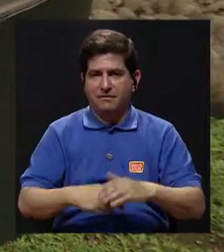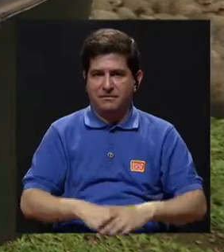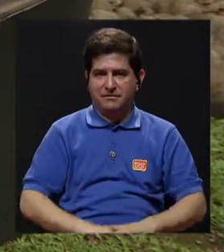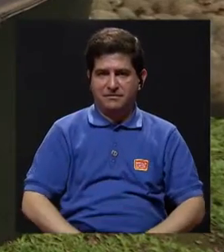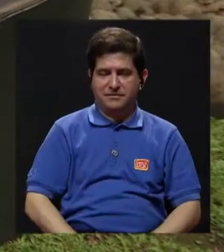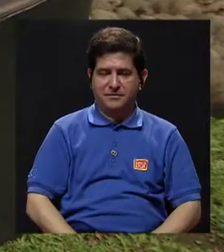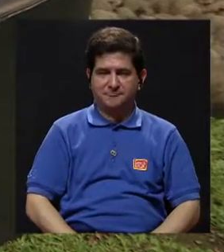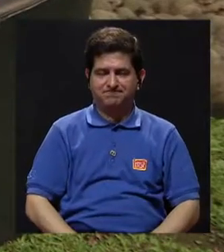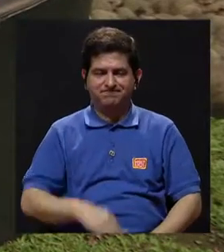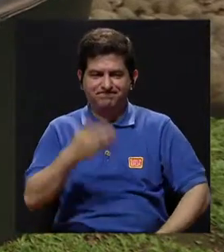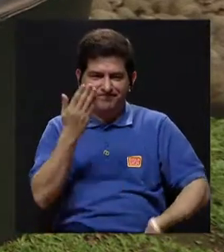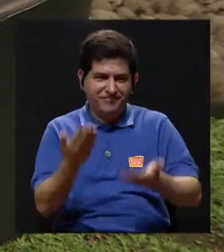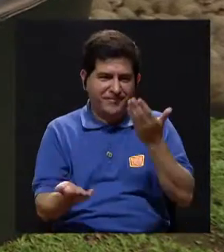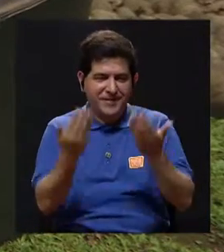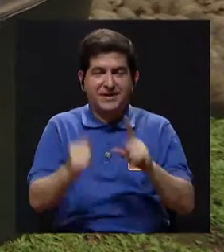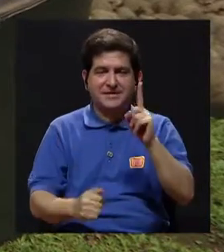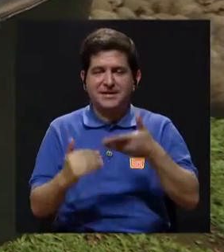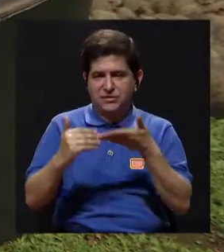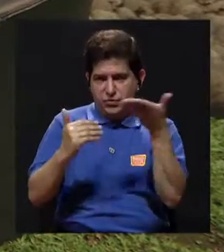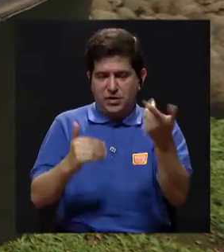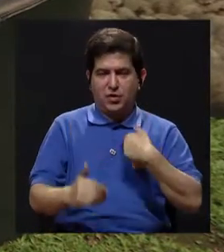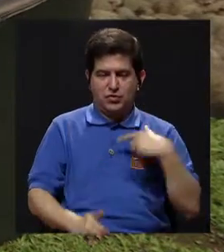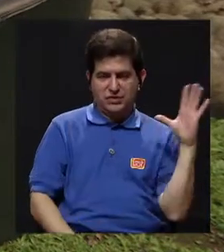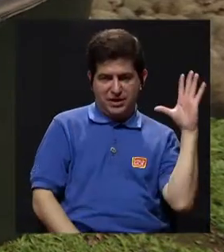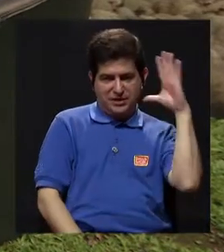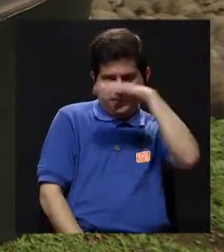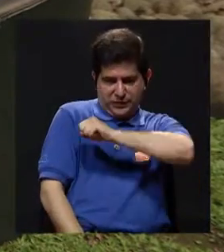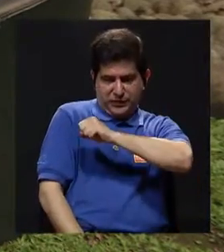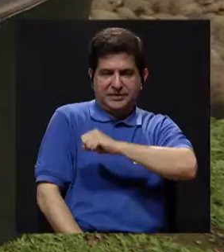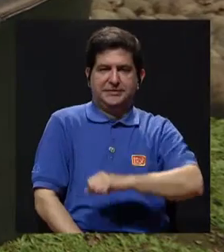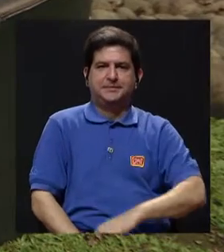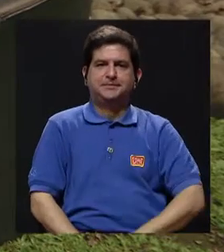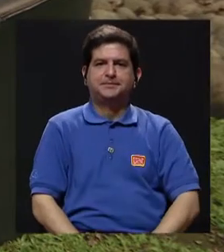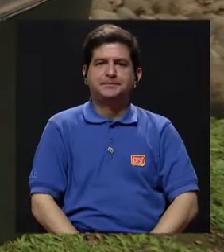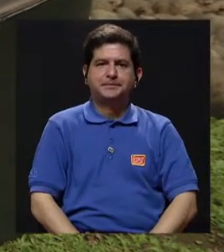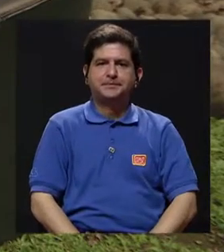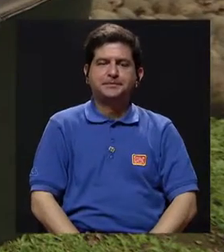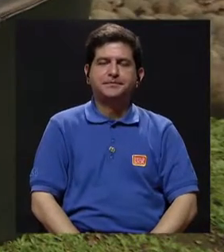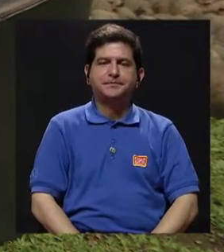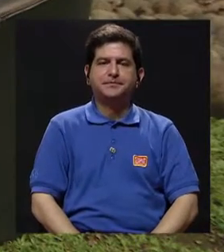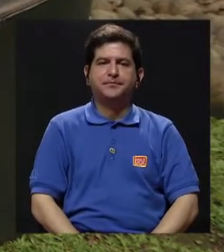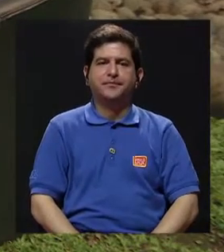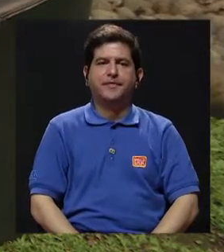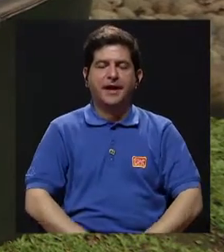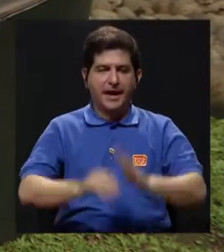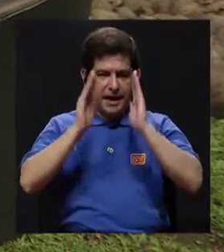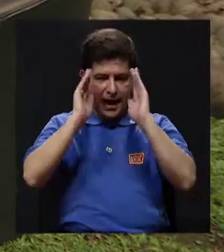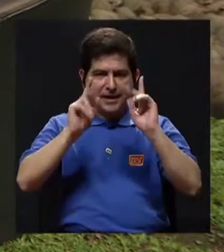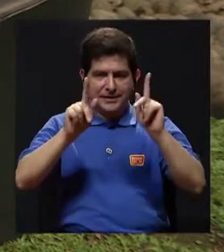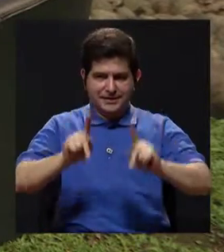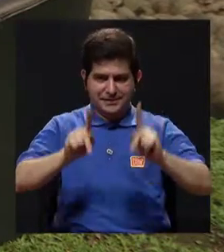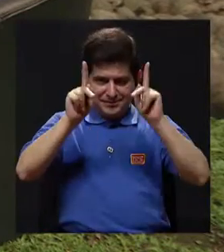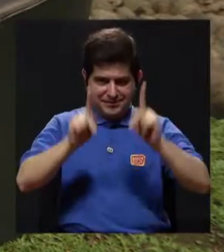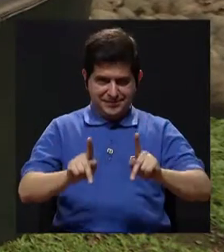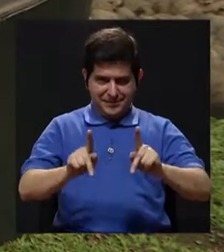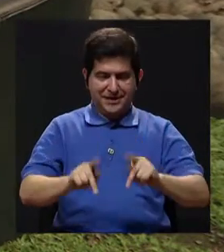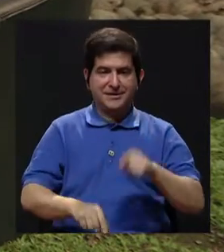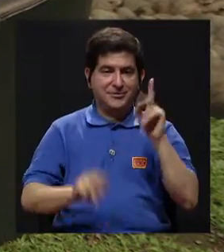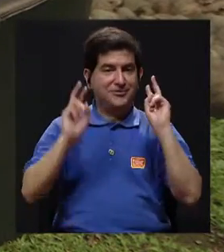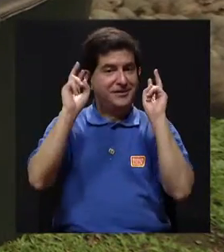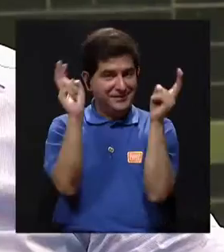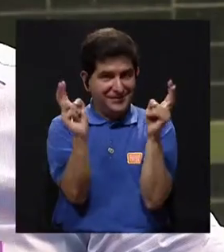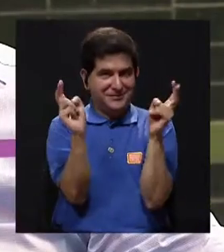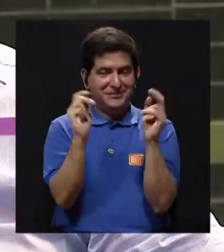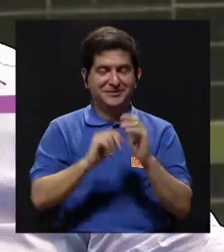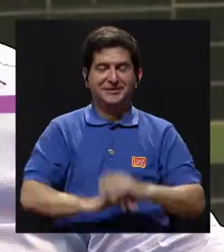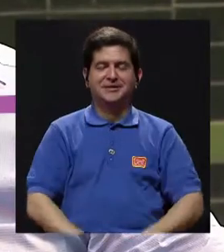claro. Bueno, tal vez una de las cosas que yo he descubierto es, y atendiendo muchas personas en este